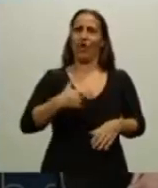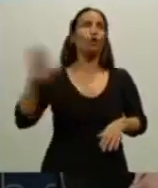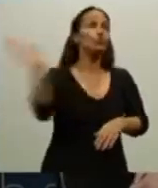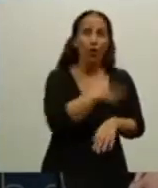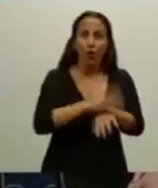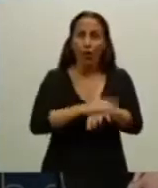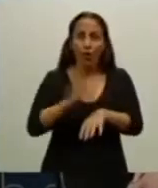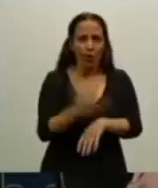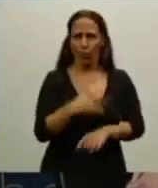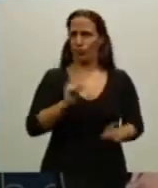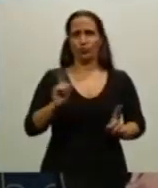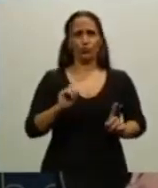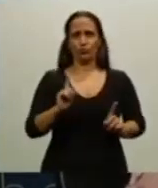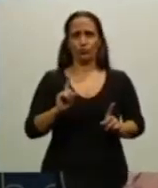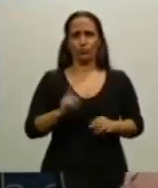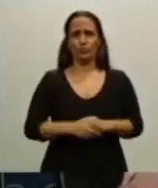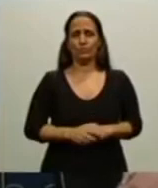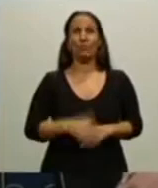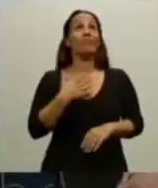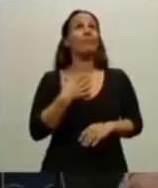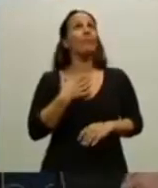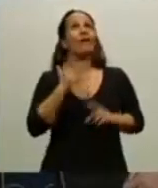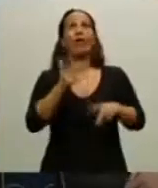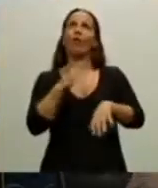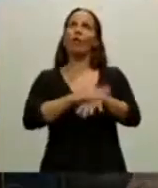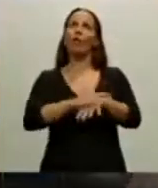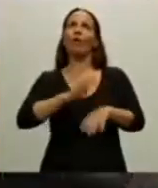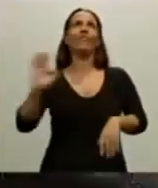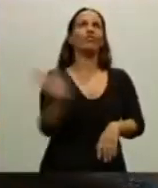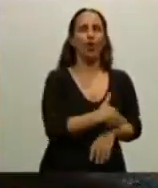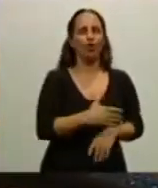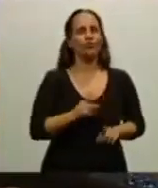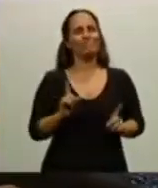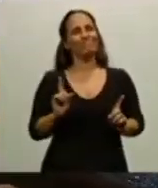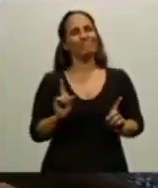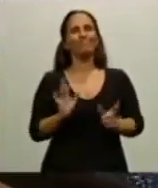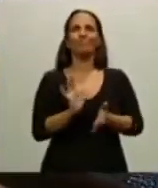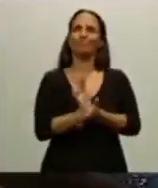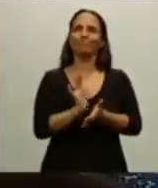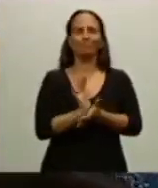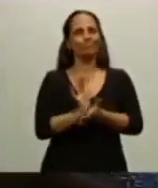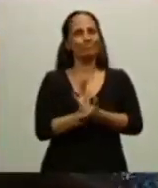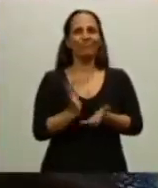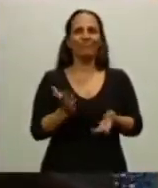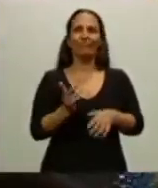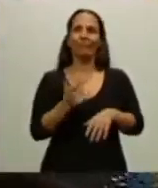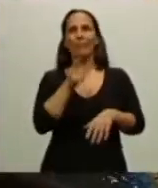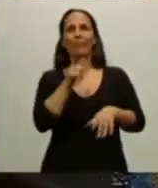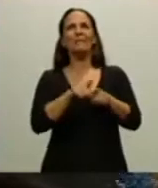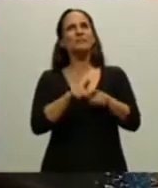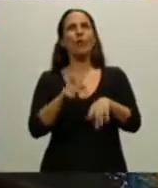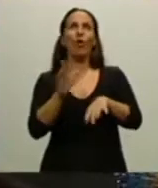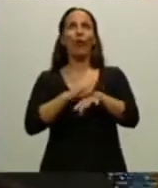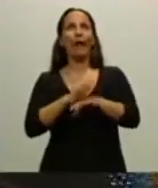supuesto, porque decir responsabilidad de todos es decir responsabilidad de nadie.